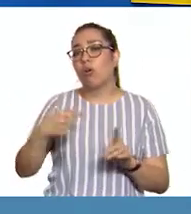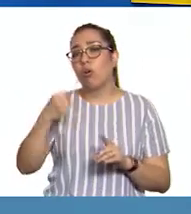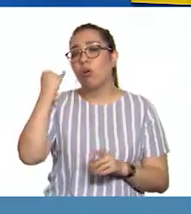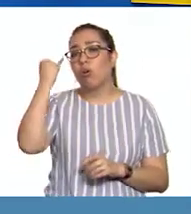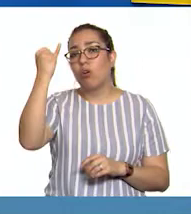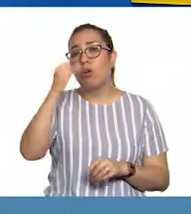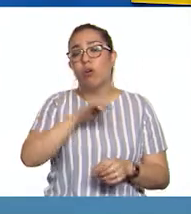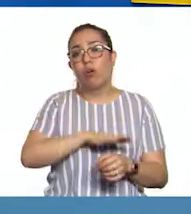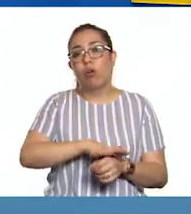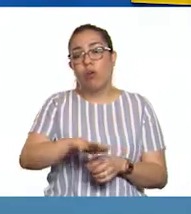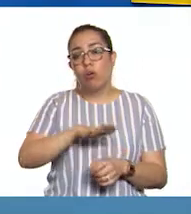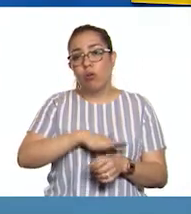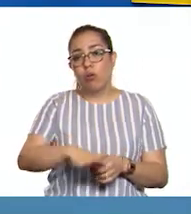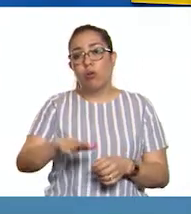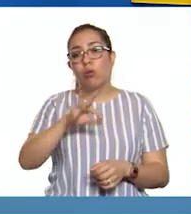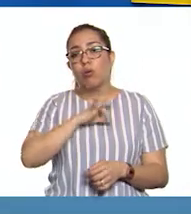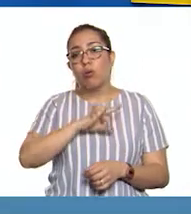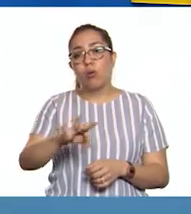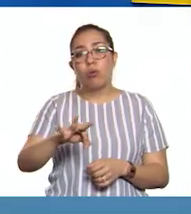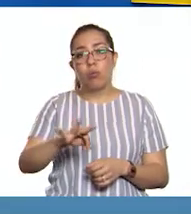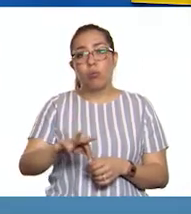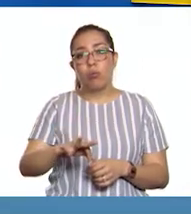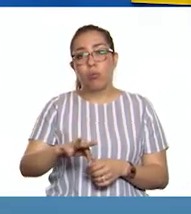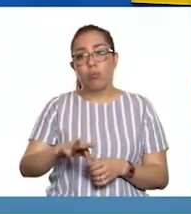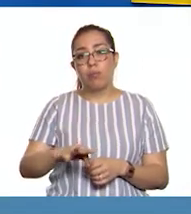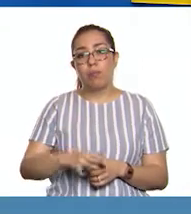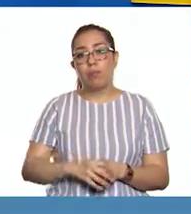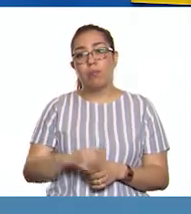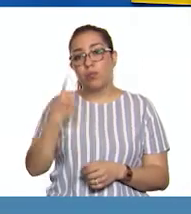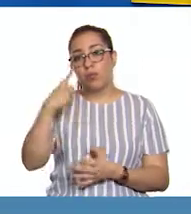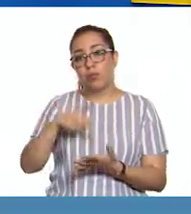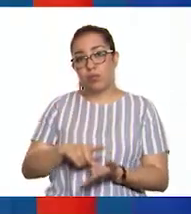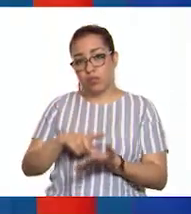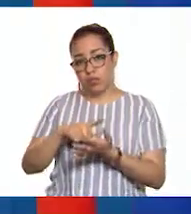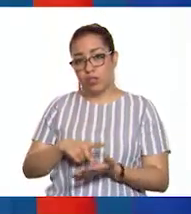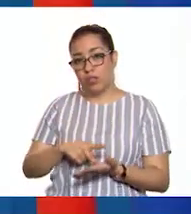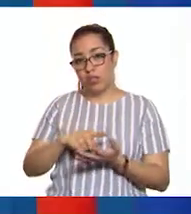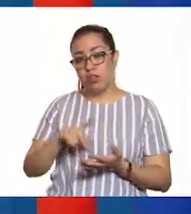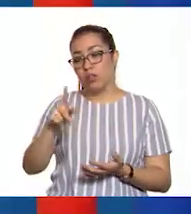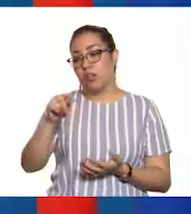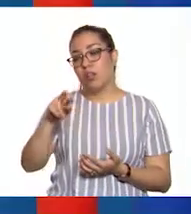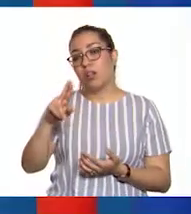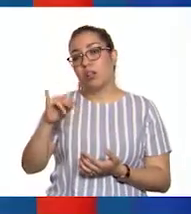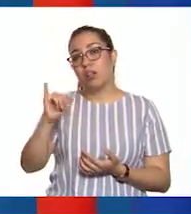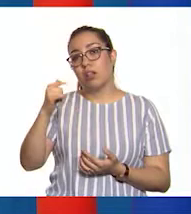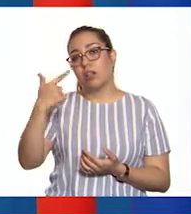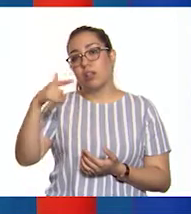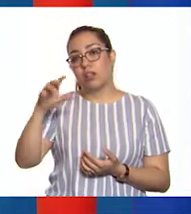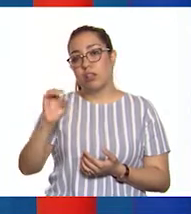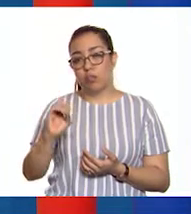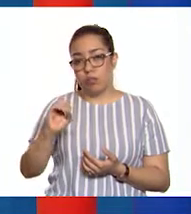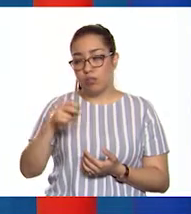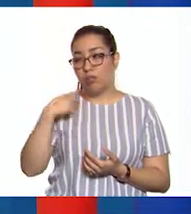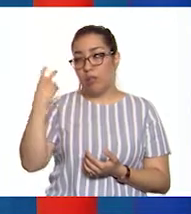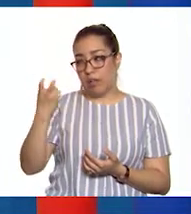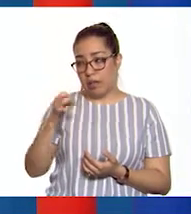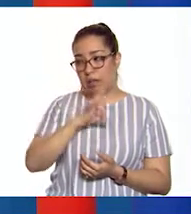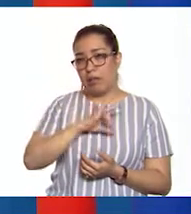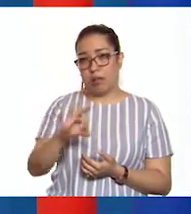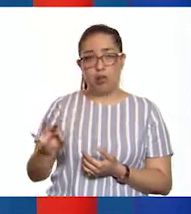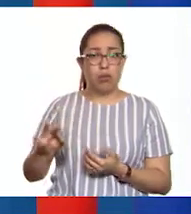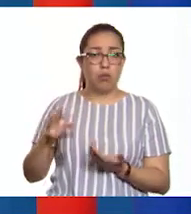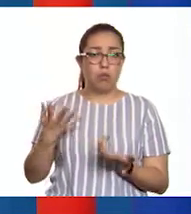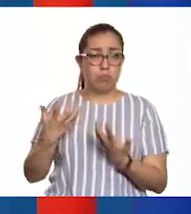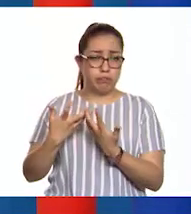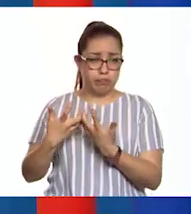en el mercado y pasteurizar un kilogramo de granos de trigo. Ah, la pasteurización. Sí, eso lo estudiamos en las